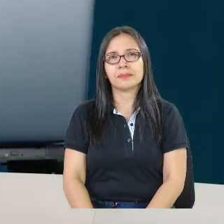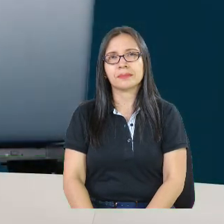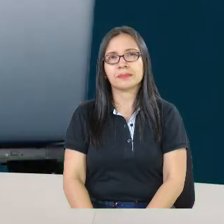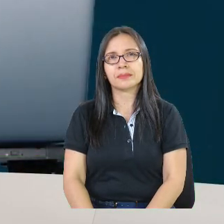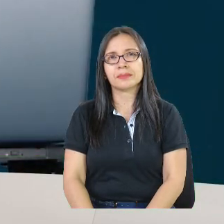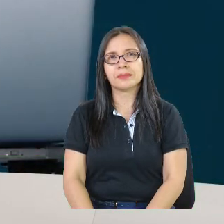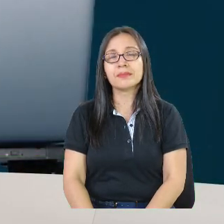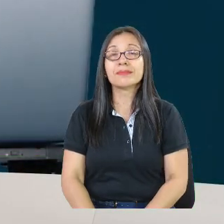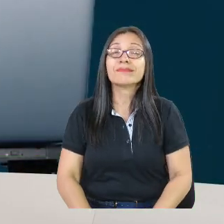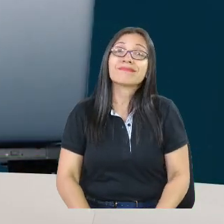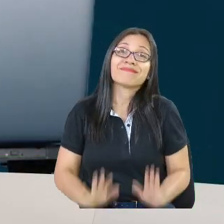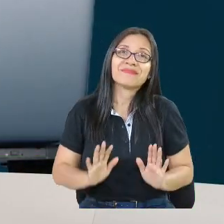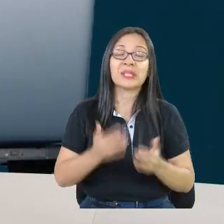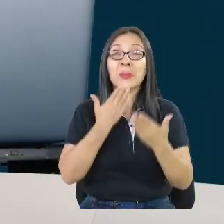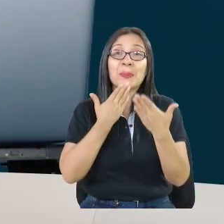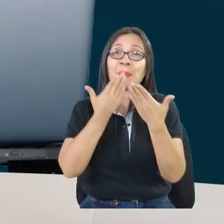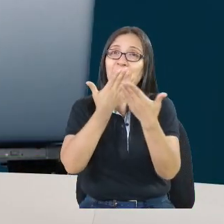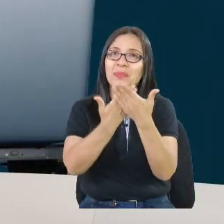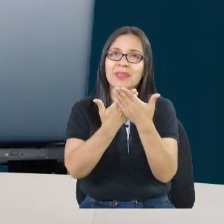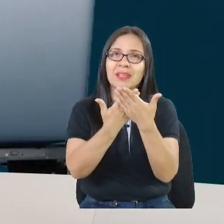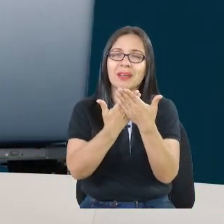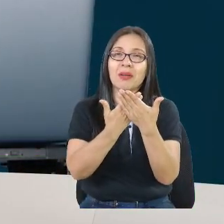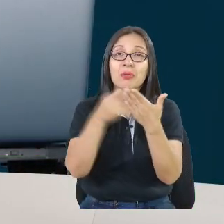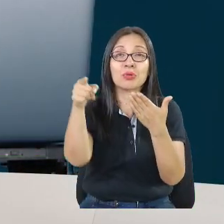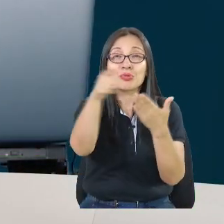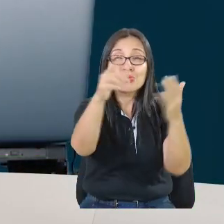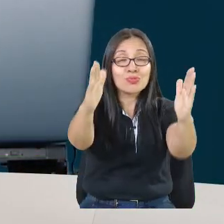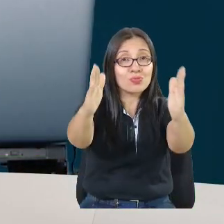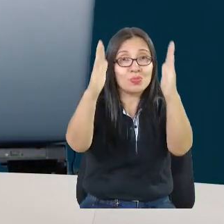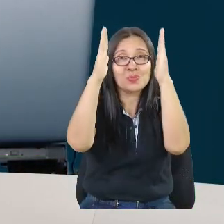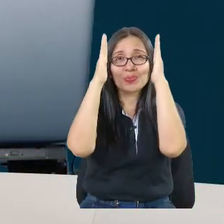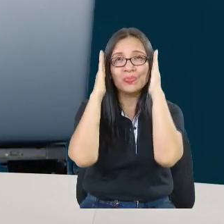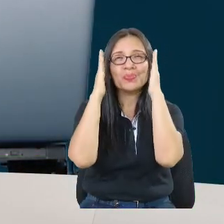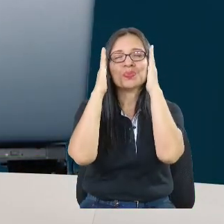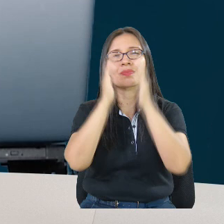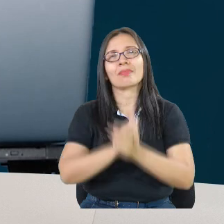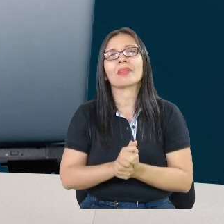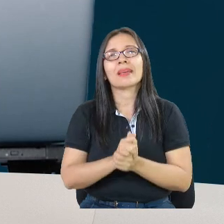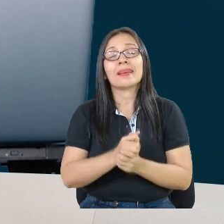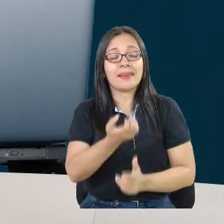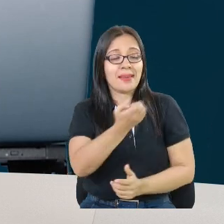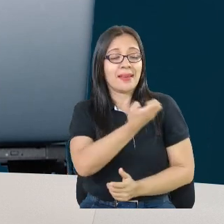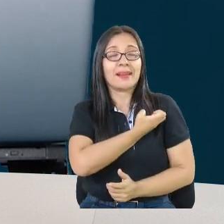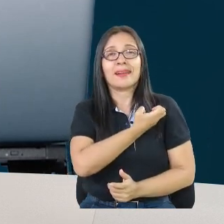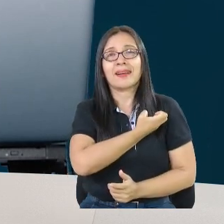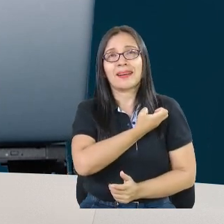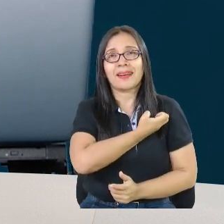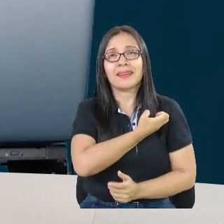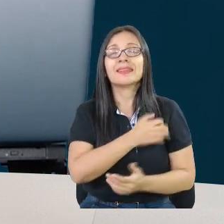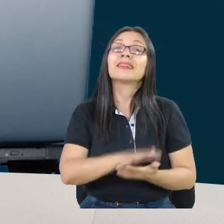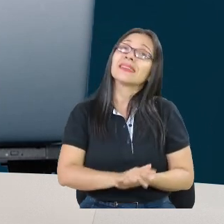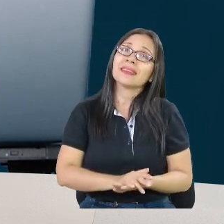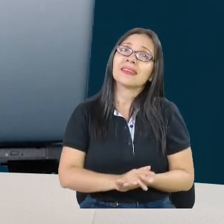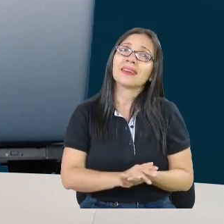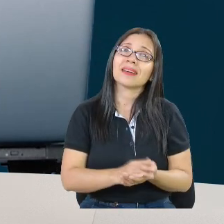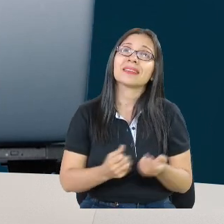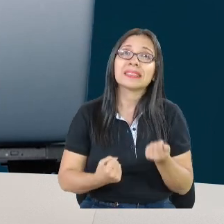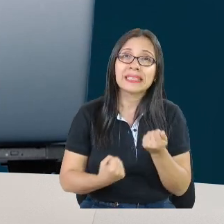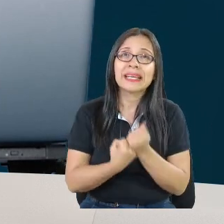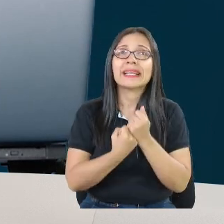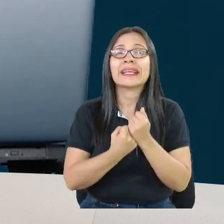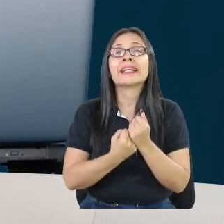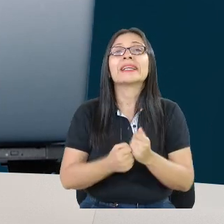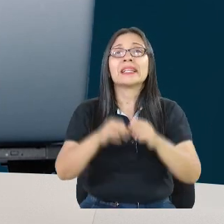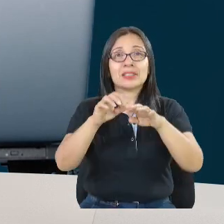Bueno, muchas gracias a todos por su atención. Gracias a la Alcaldía de Santiago de Cali, al Departamento de